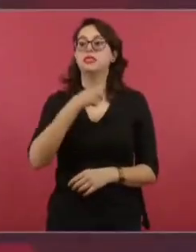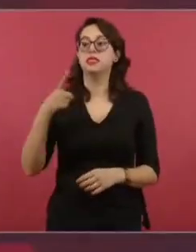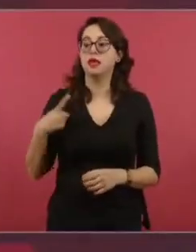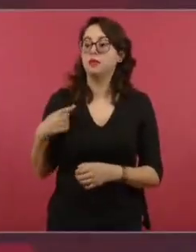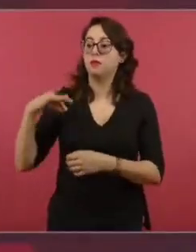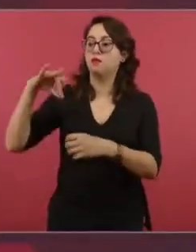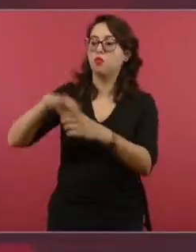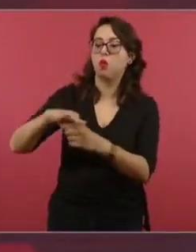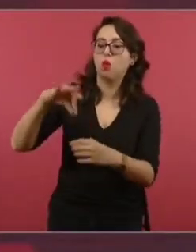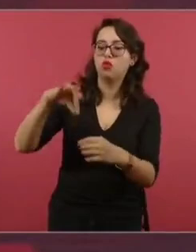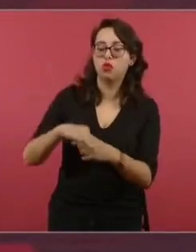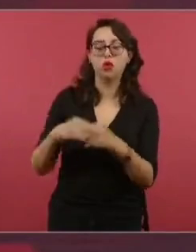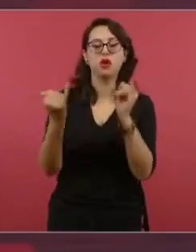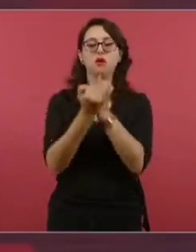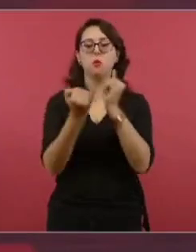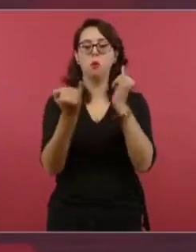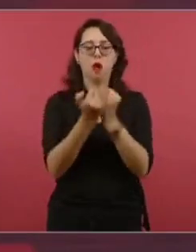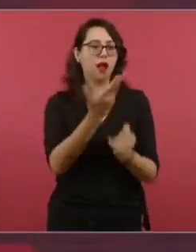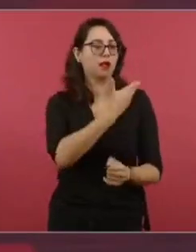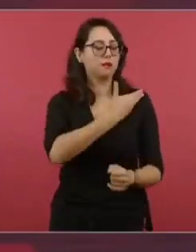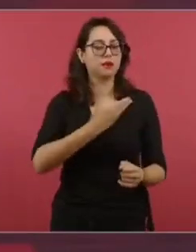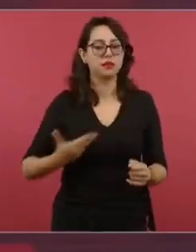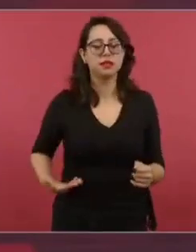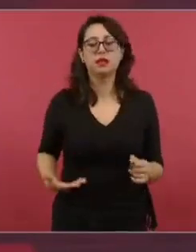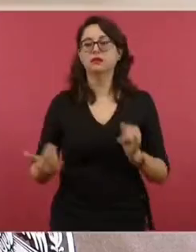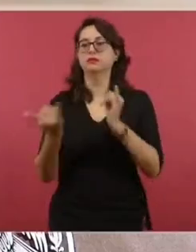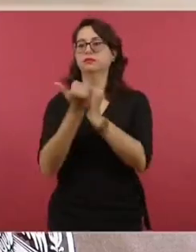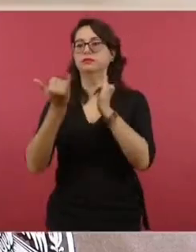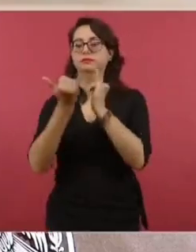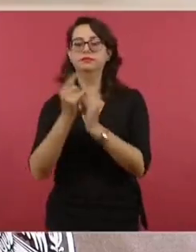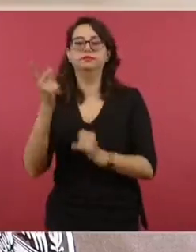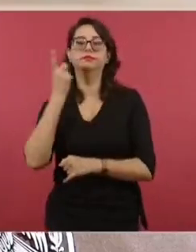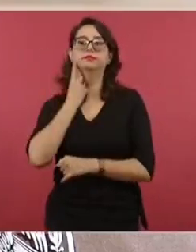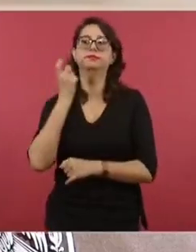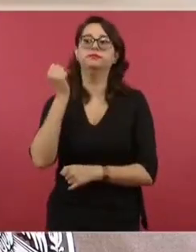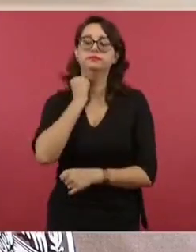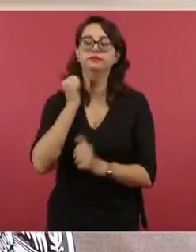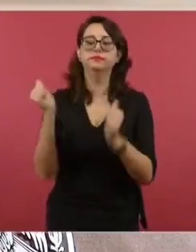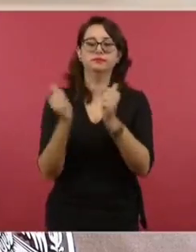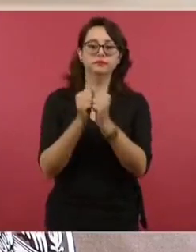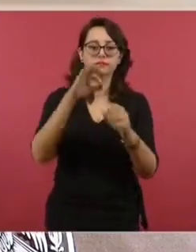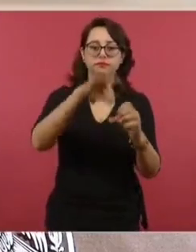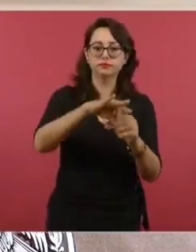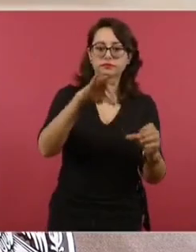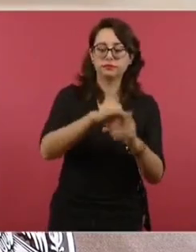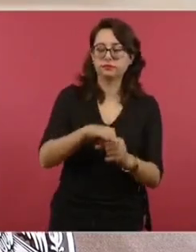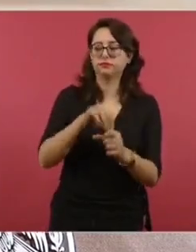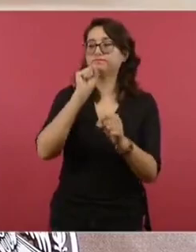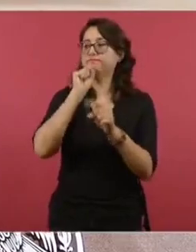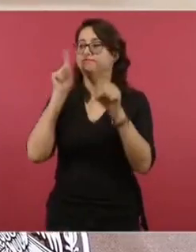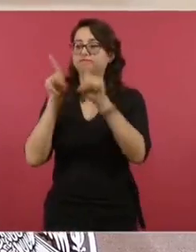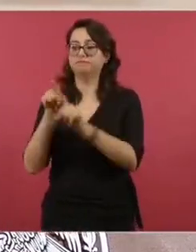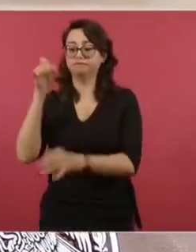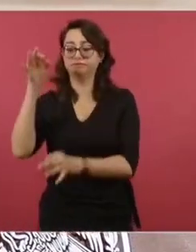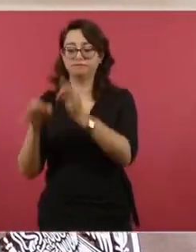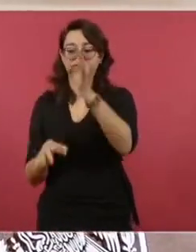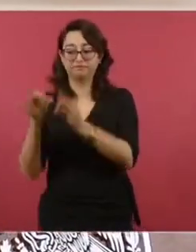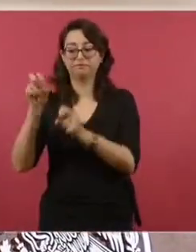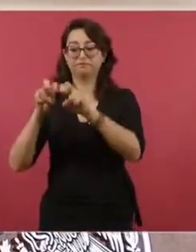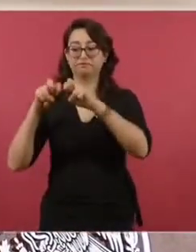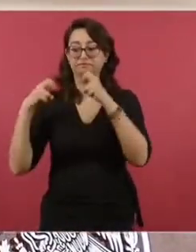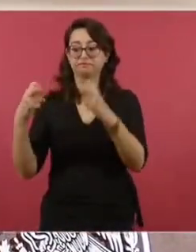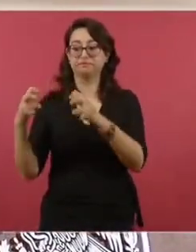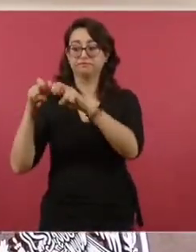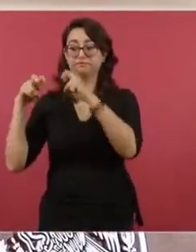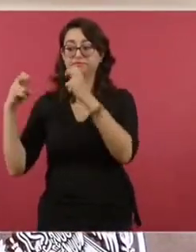a los jueces, magistrados y ministros. Eso va a requerir de